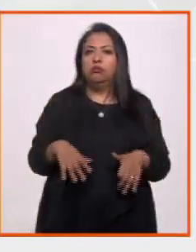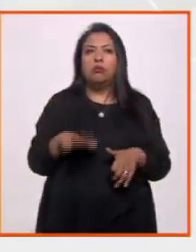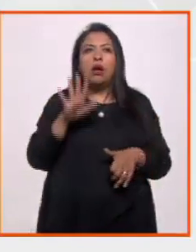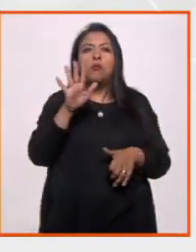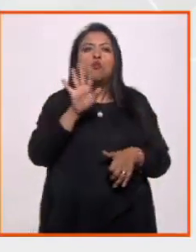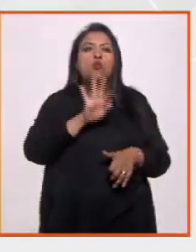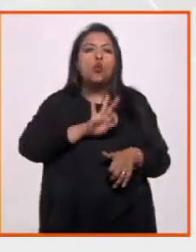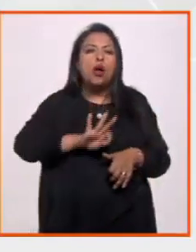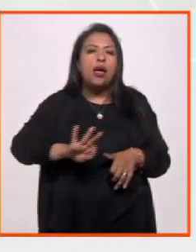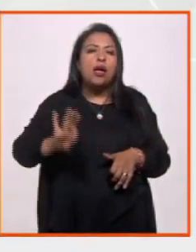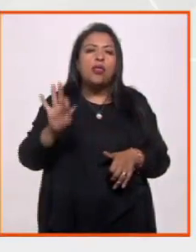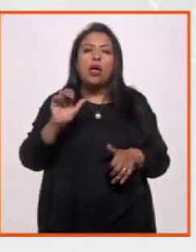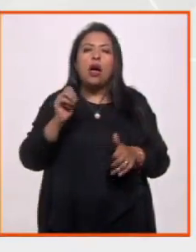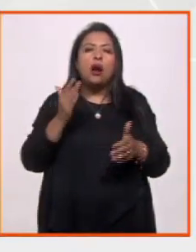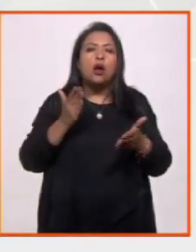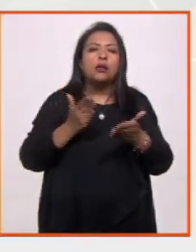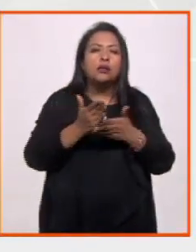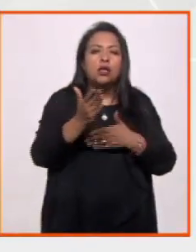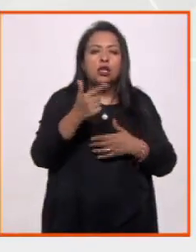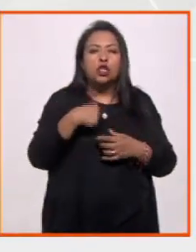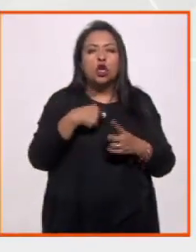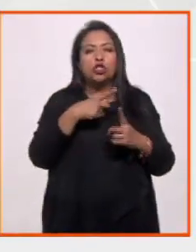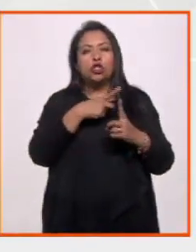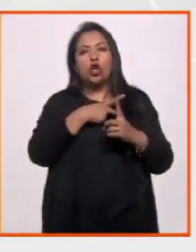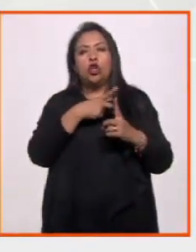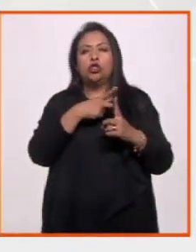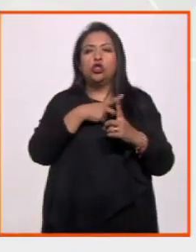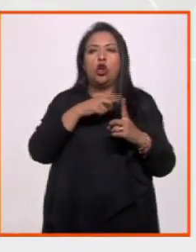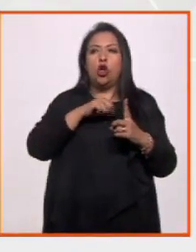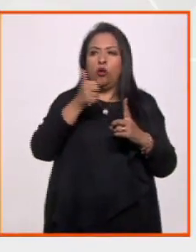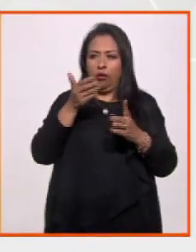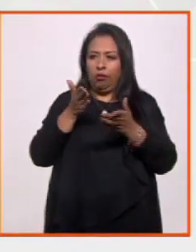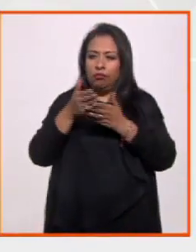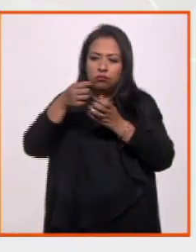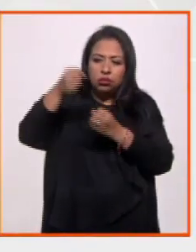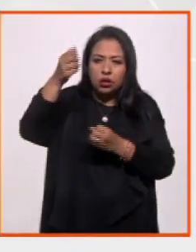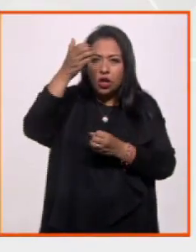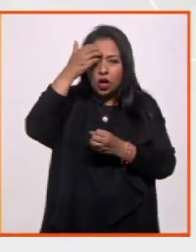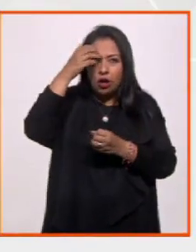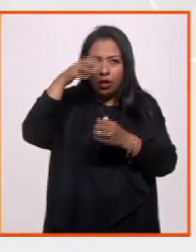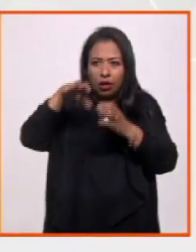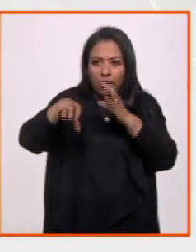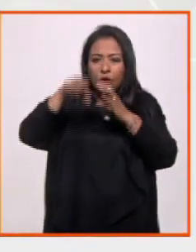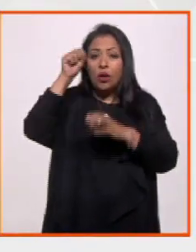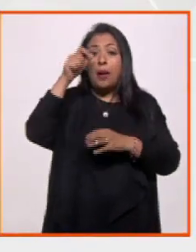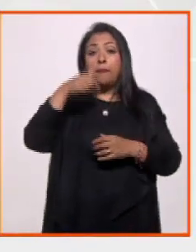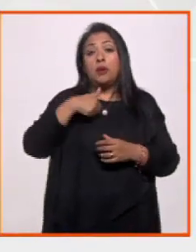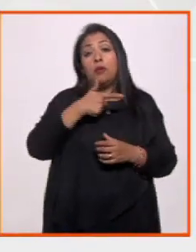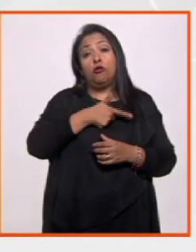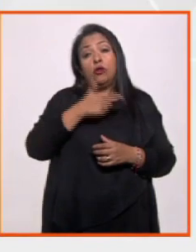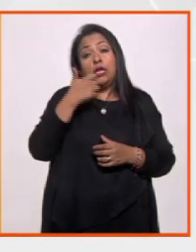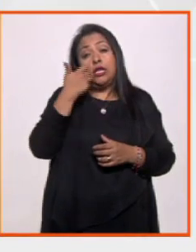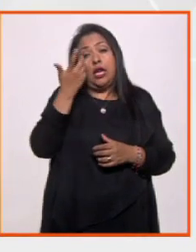posibilidad de acceder al soliloquio de otro. A mí me gustaría siempre